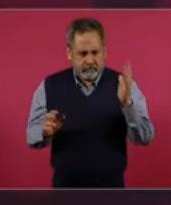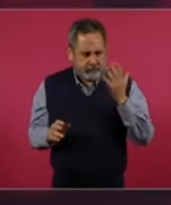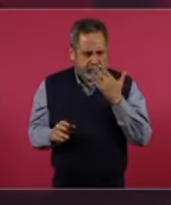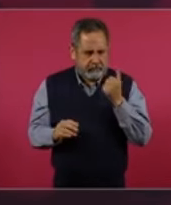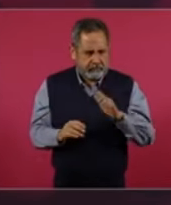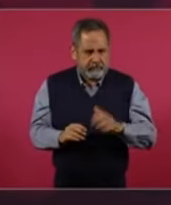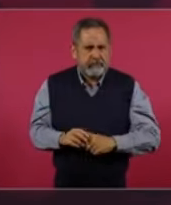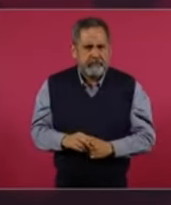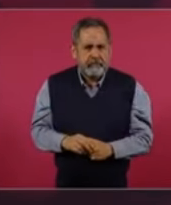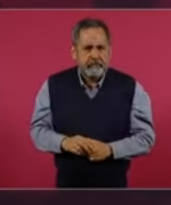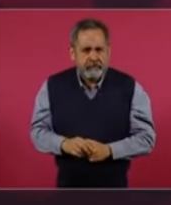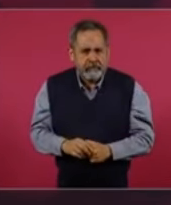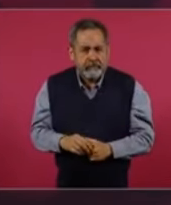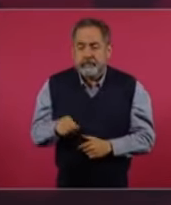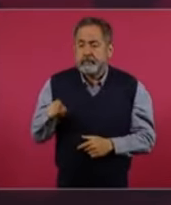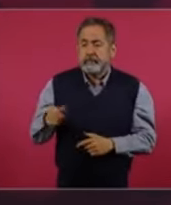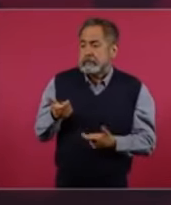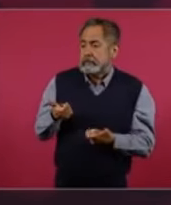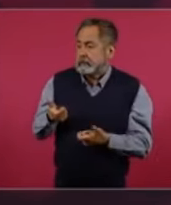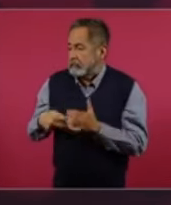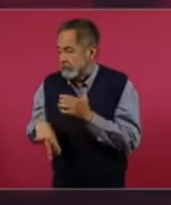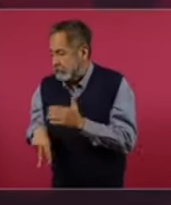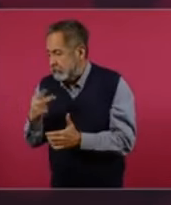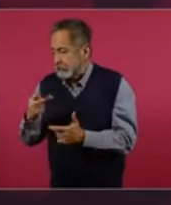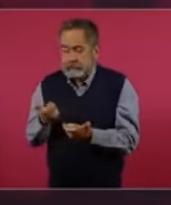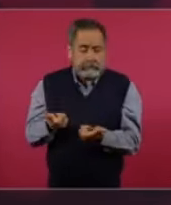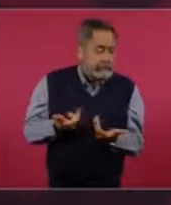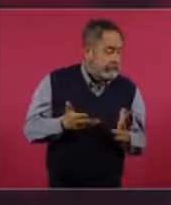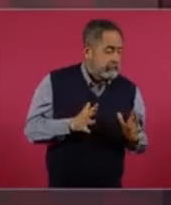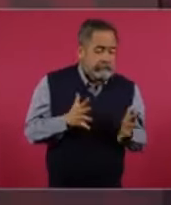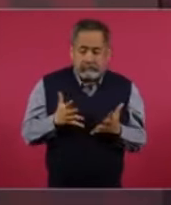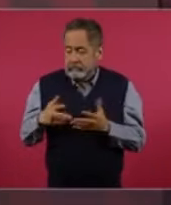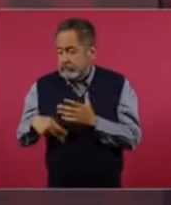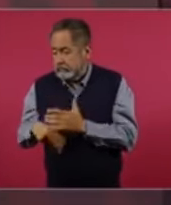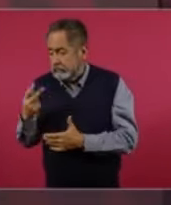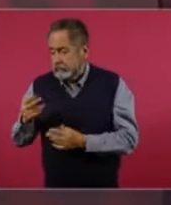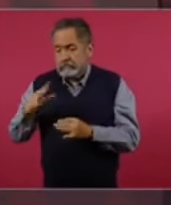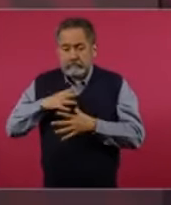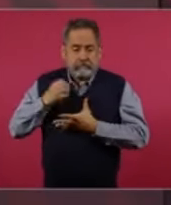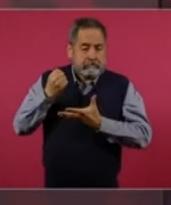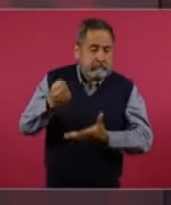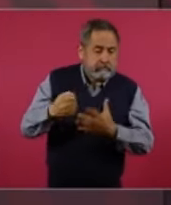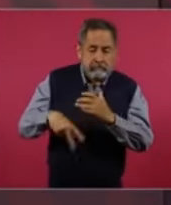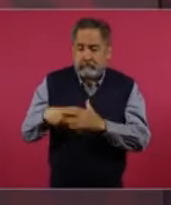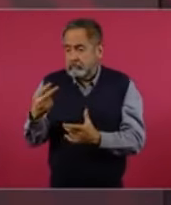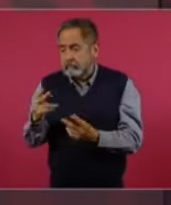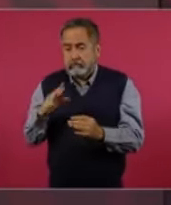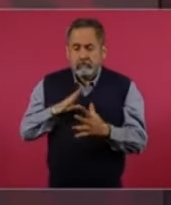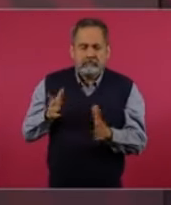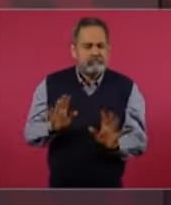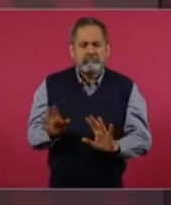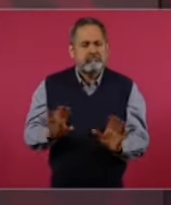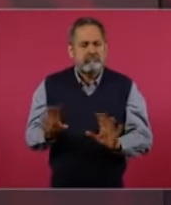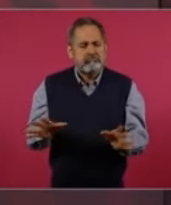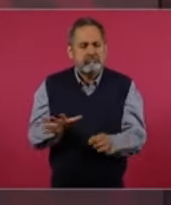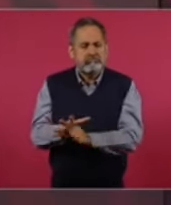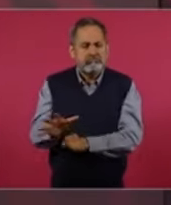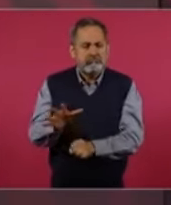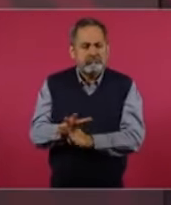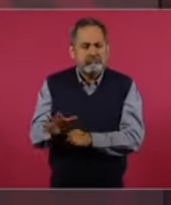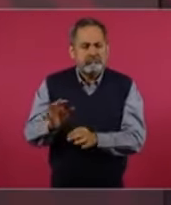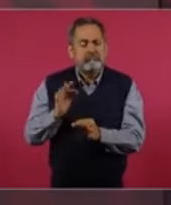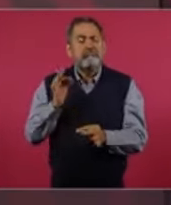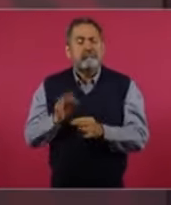falta de fondos, falta de presupuesto, nunca hemos